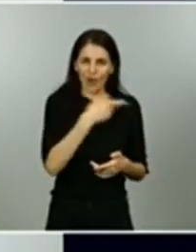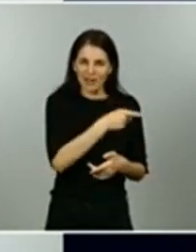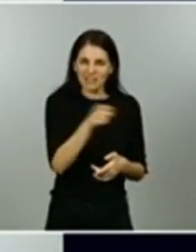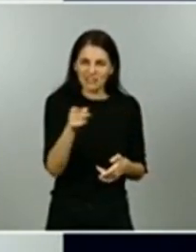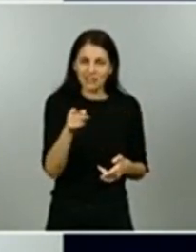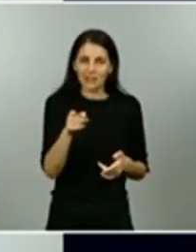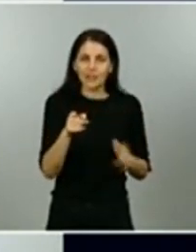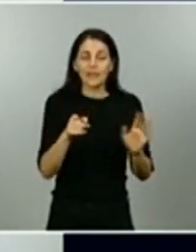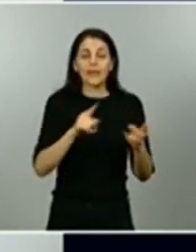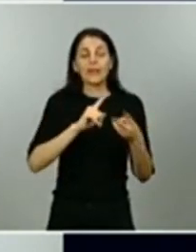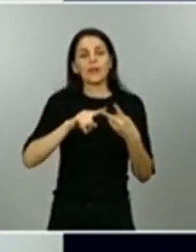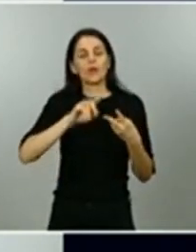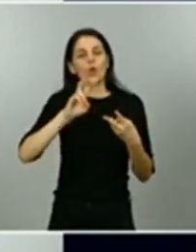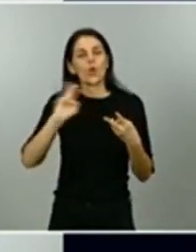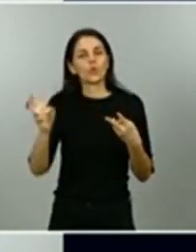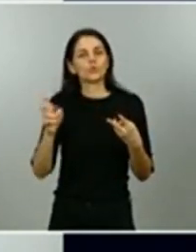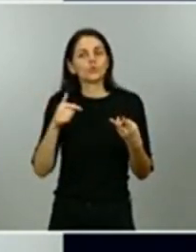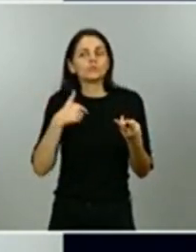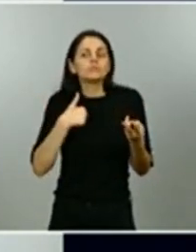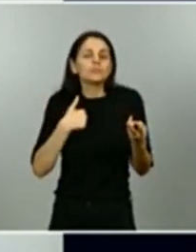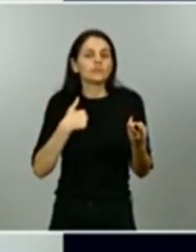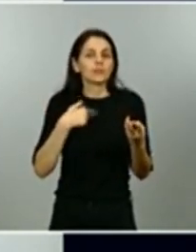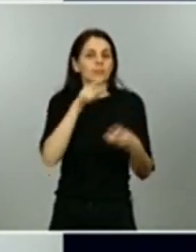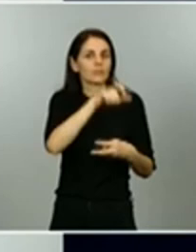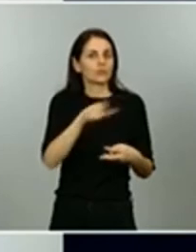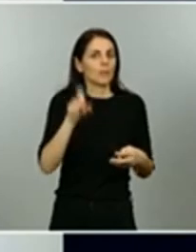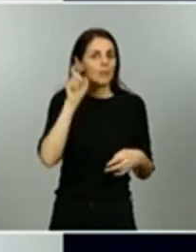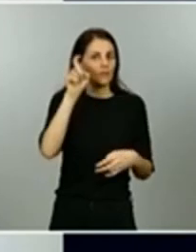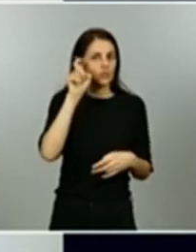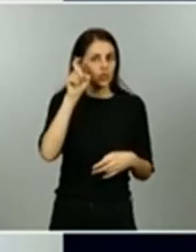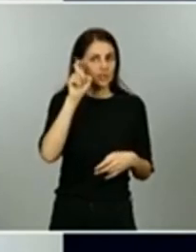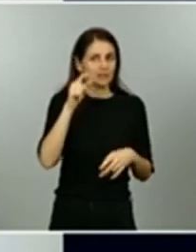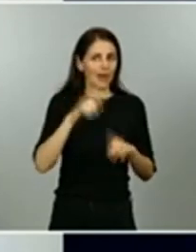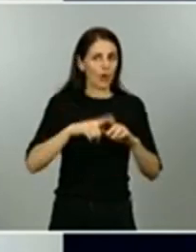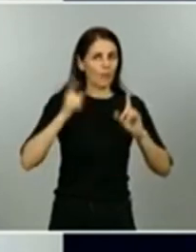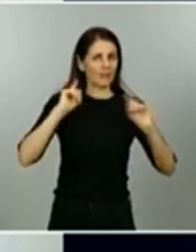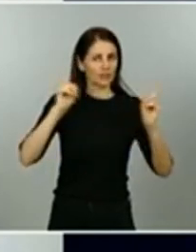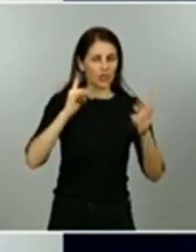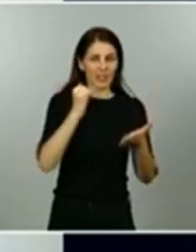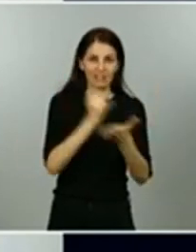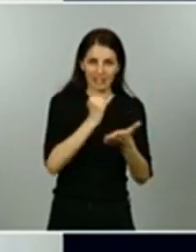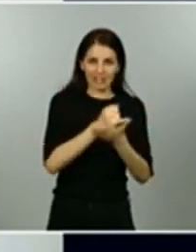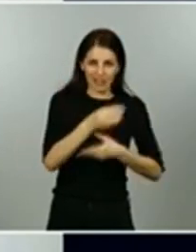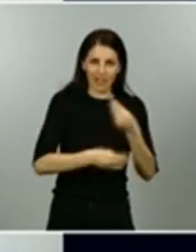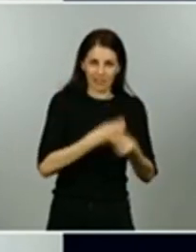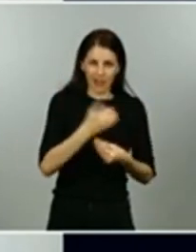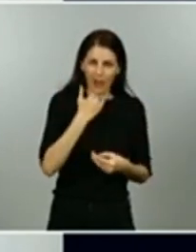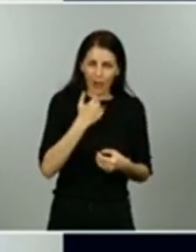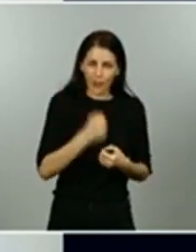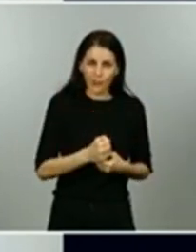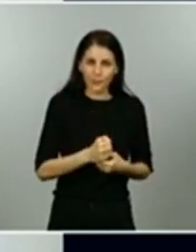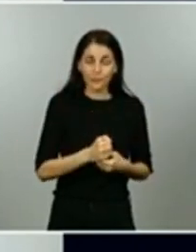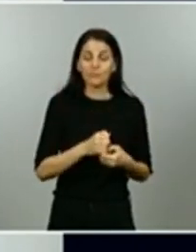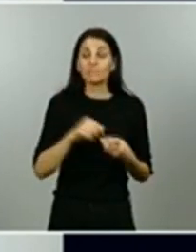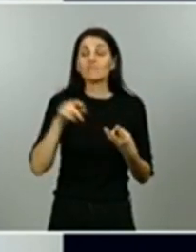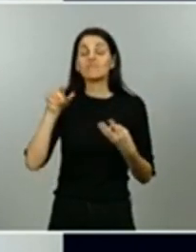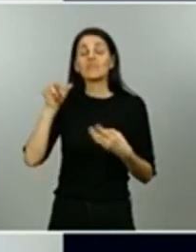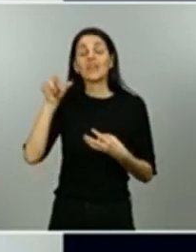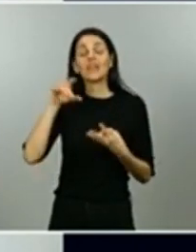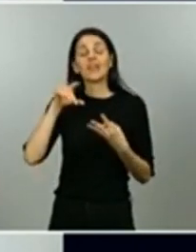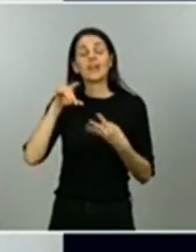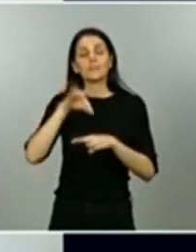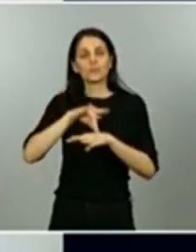masivos a los docentes y por otra parte al doctor Simón me gustaría preguntarle al margen de cuestiones técnicas o